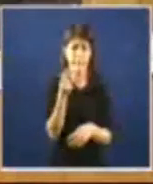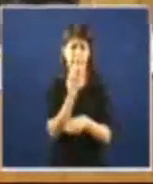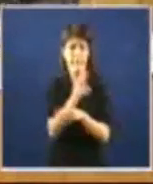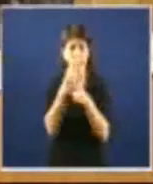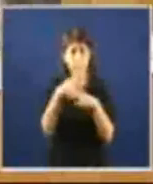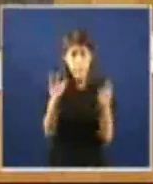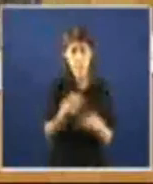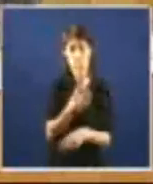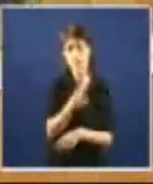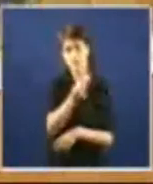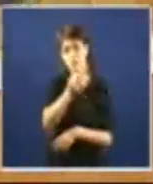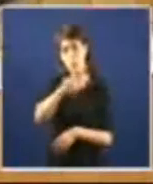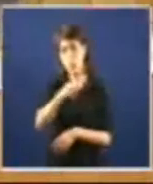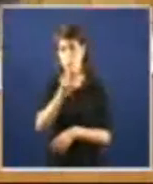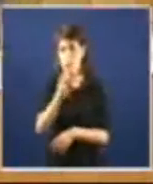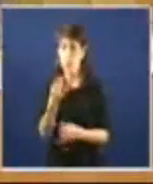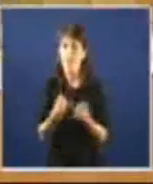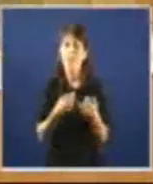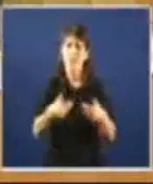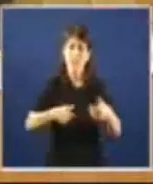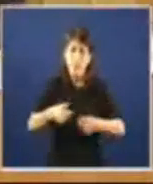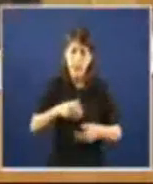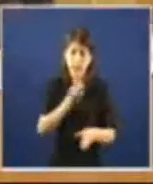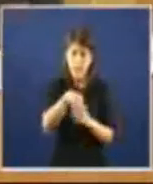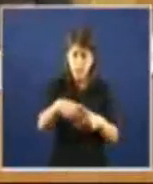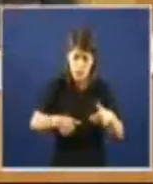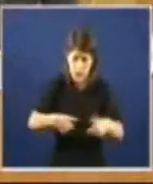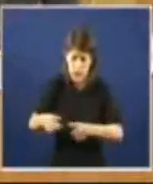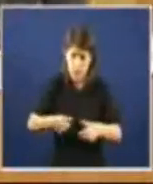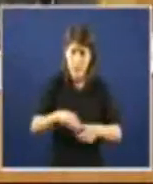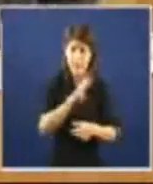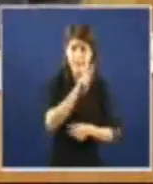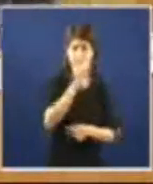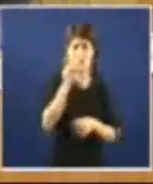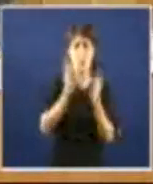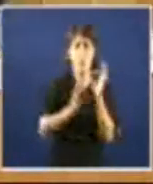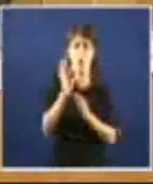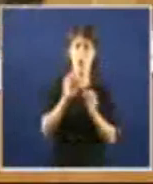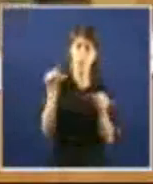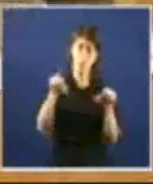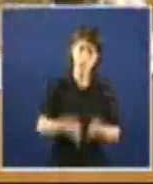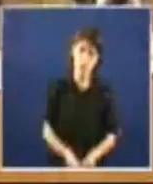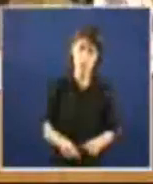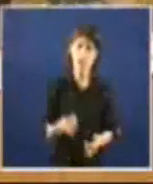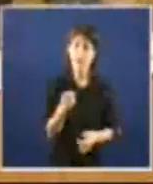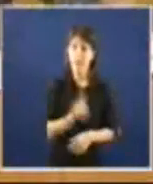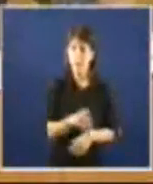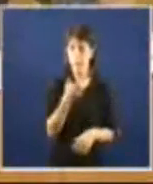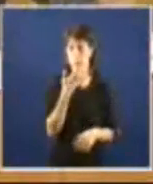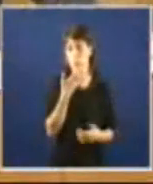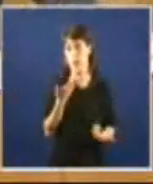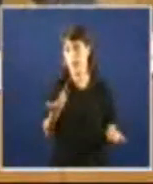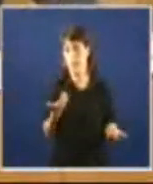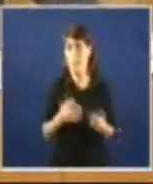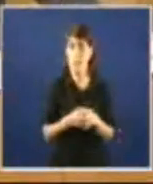% en suma a demanda interna agradecerá polo menos nun 3% ese proceso é o que os economistas máis lúcidos e honestos